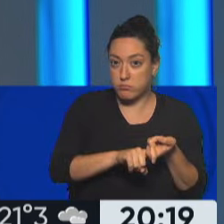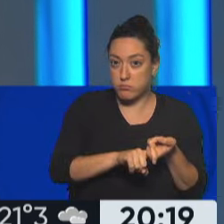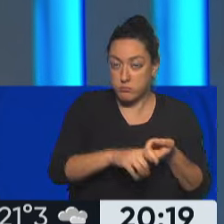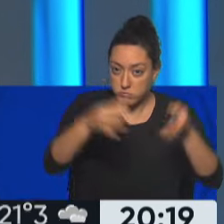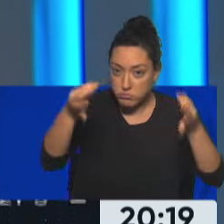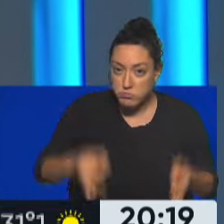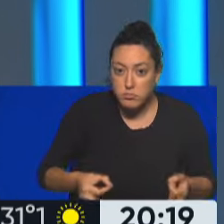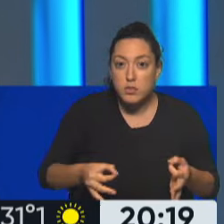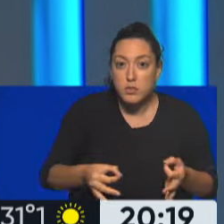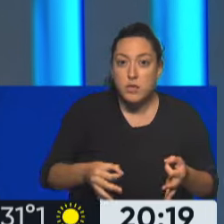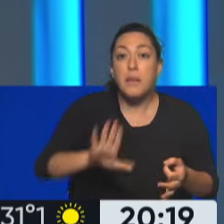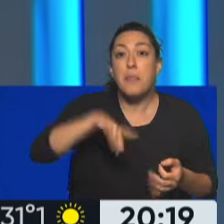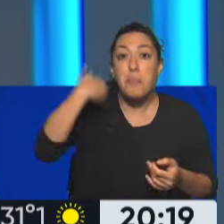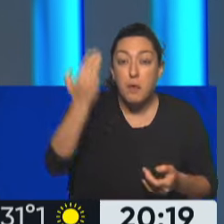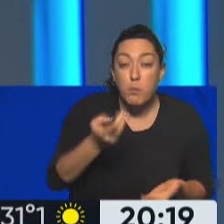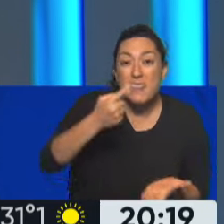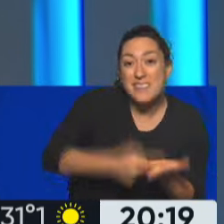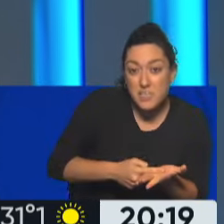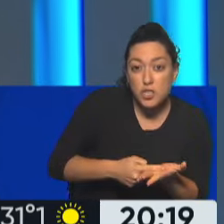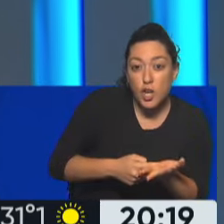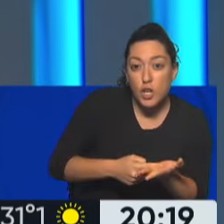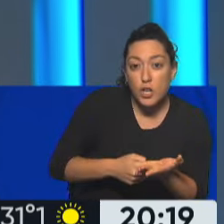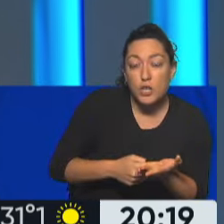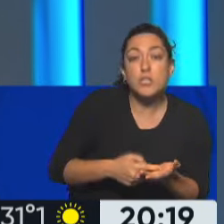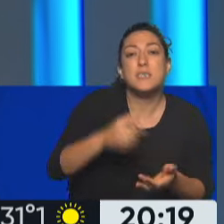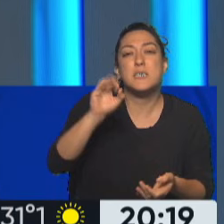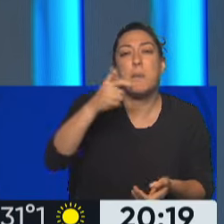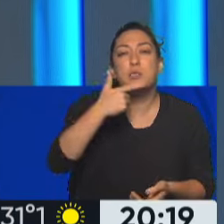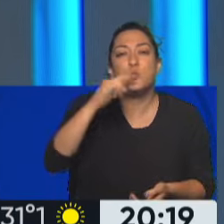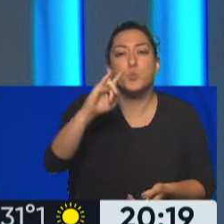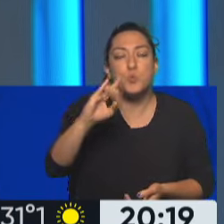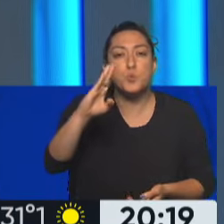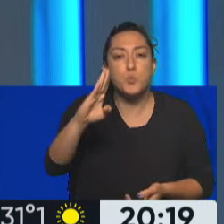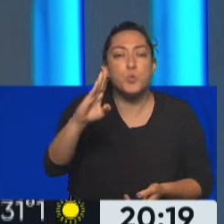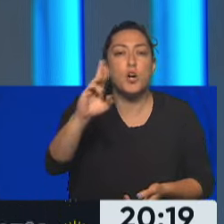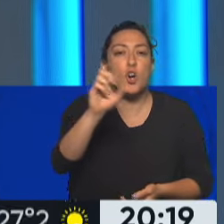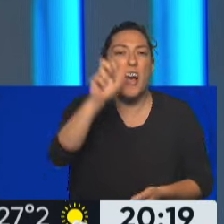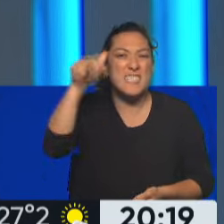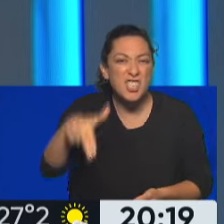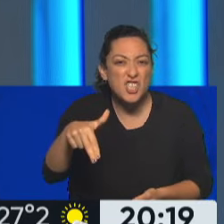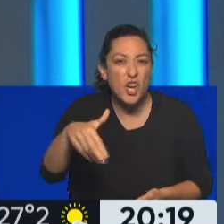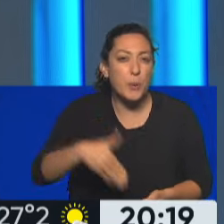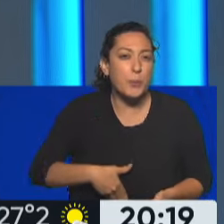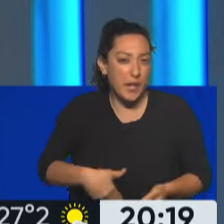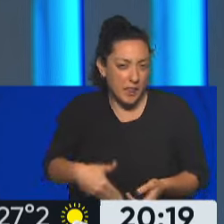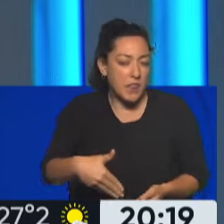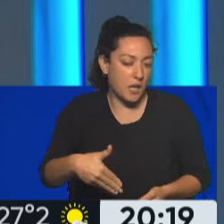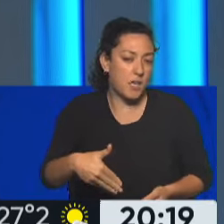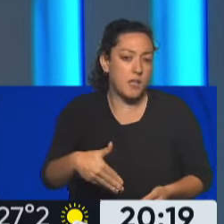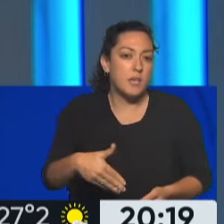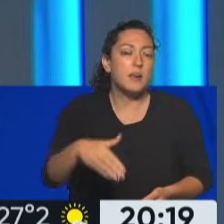deciden hacer esto que vos contabas, lo que se llama subrogación de vientres, o lo que llaman desde la Federación de